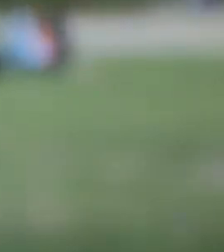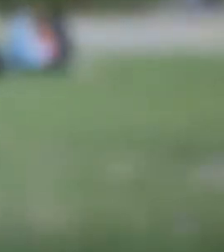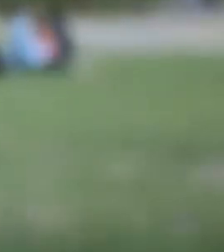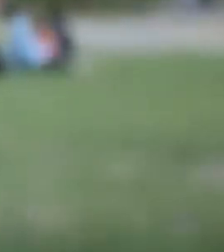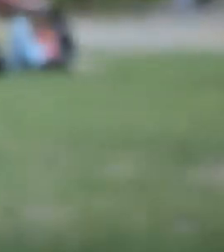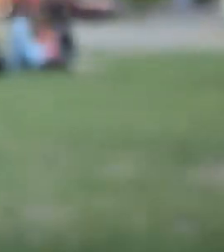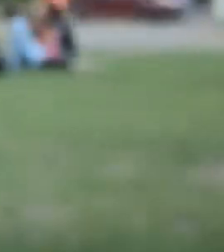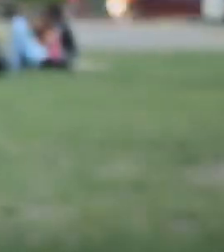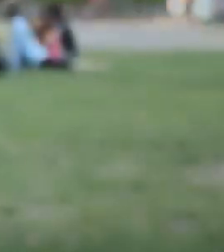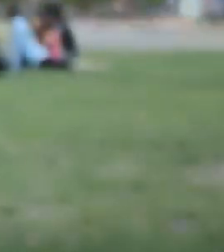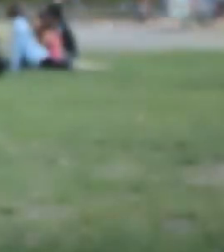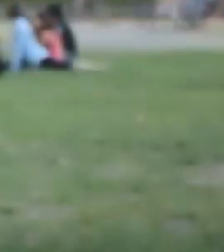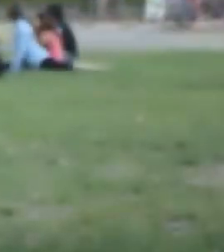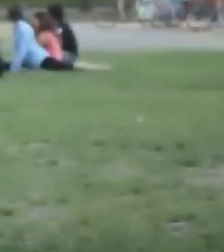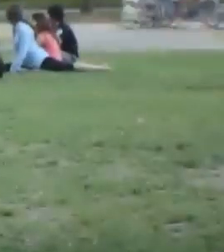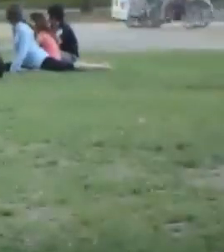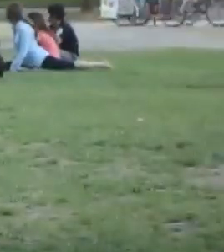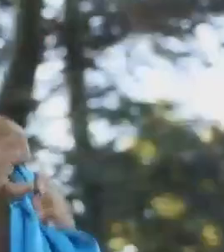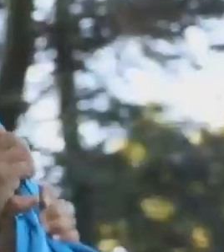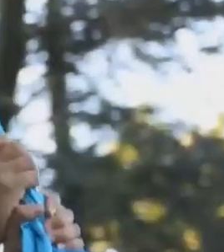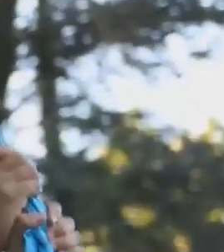¡Gracias! ¡Gracias! ¡Gracias!